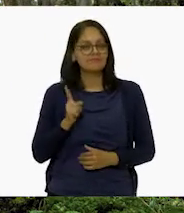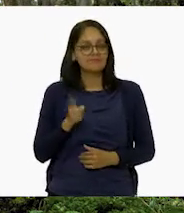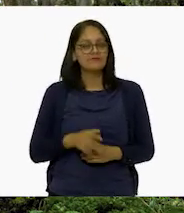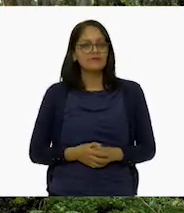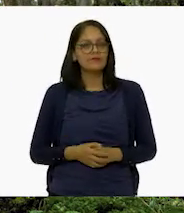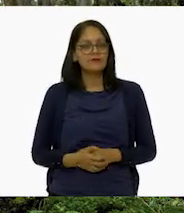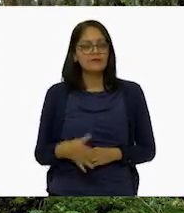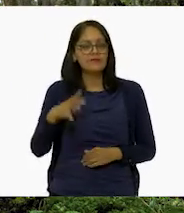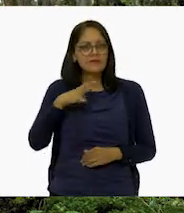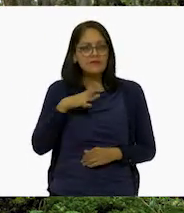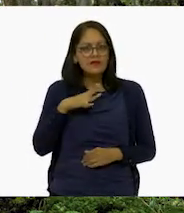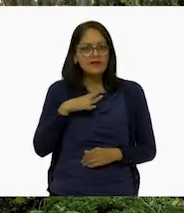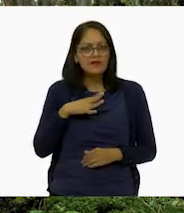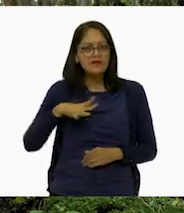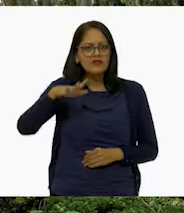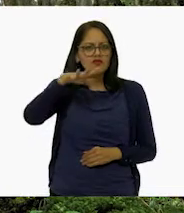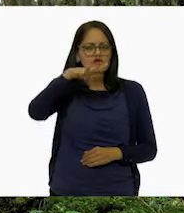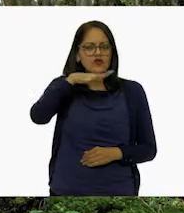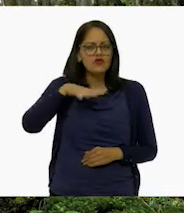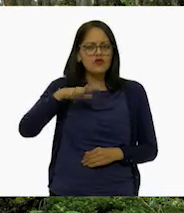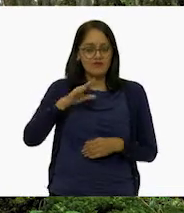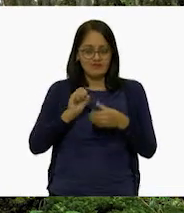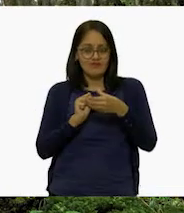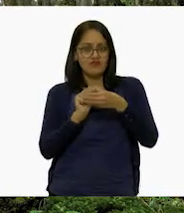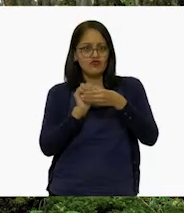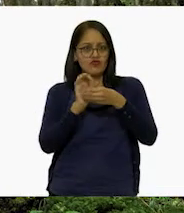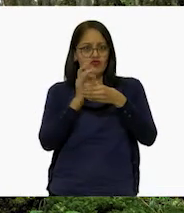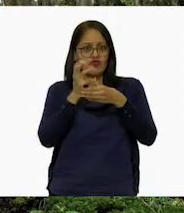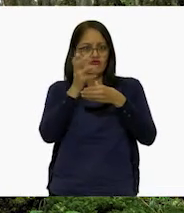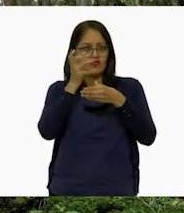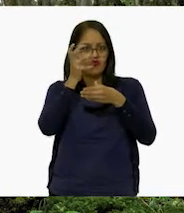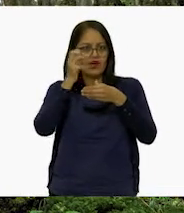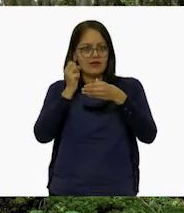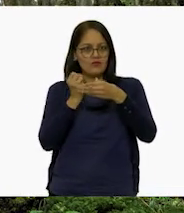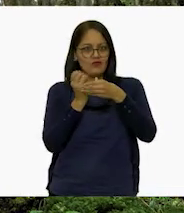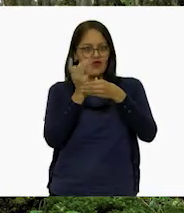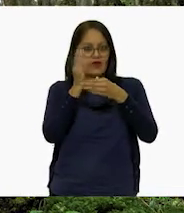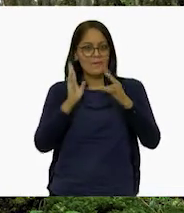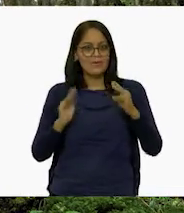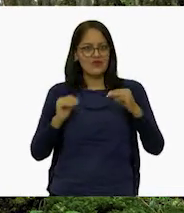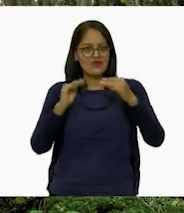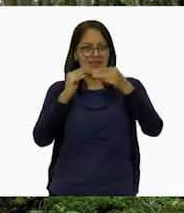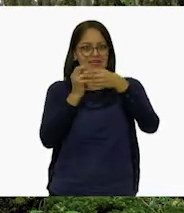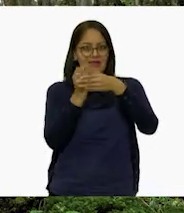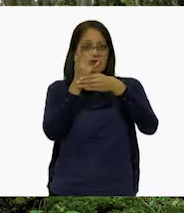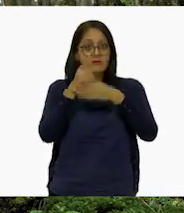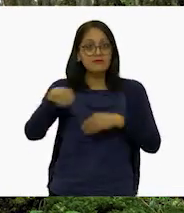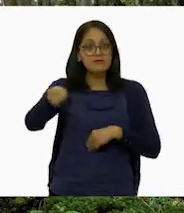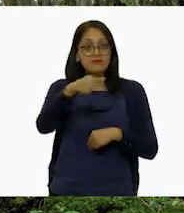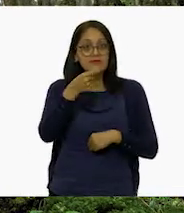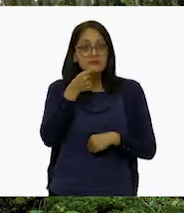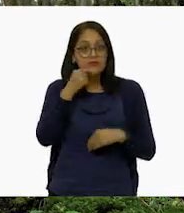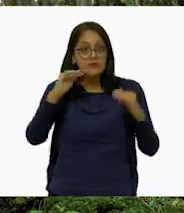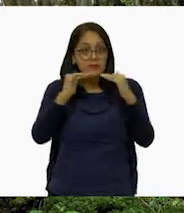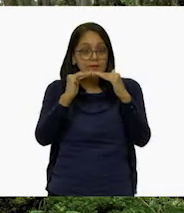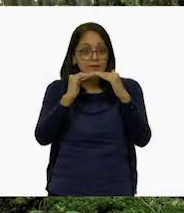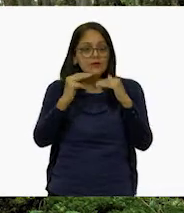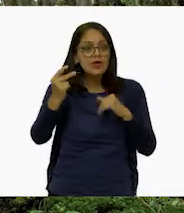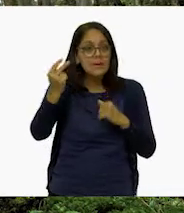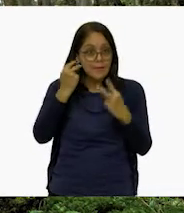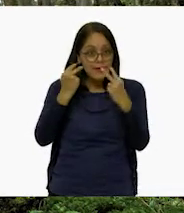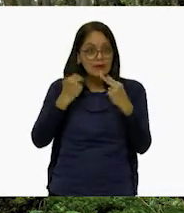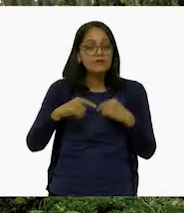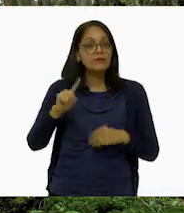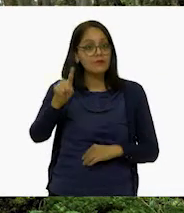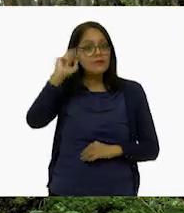Tiene una fumarola, maestra. Sí, Larisa. Niños y niñas que nos acompañan desde casa. ¿Recuerdan que